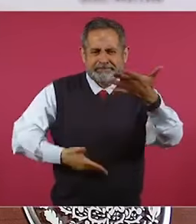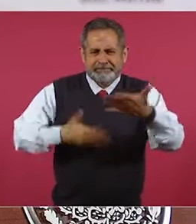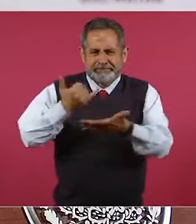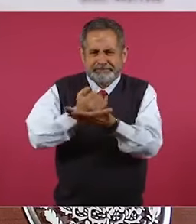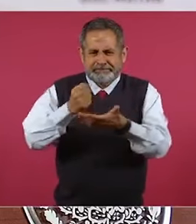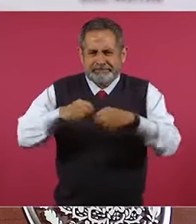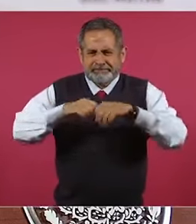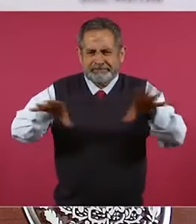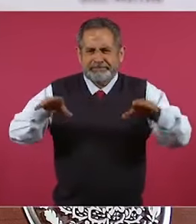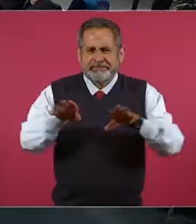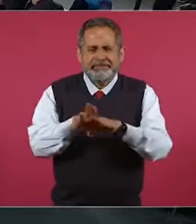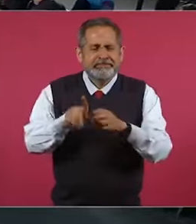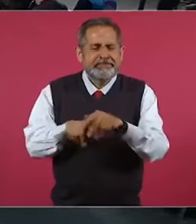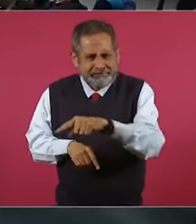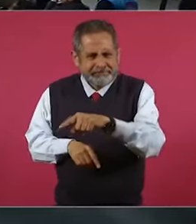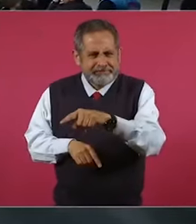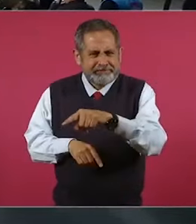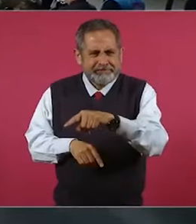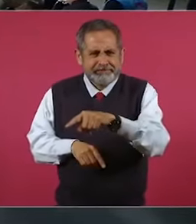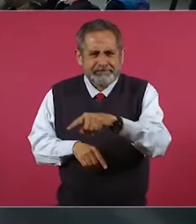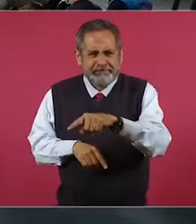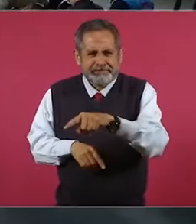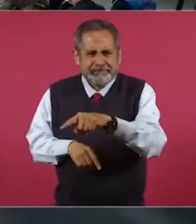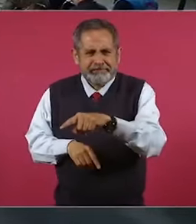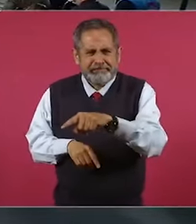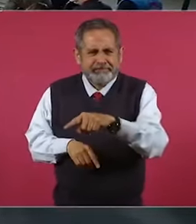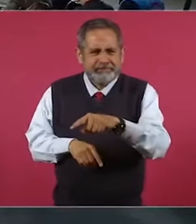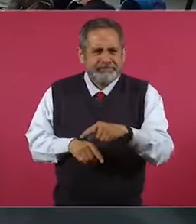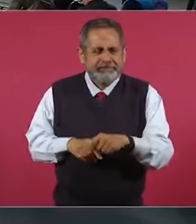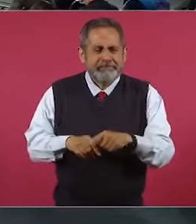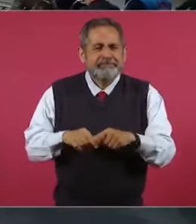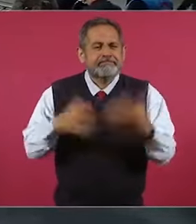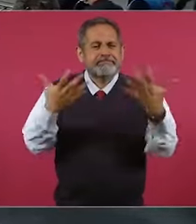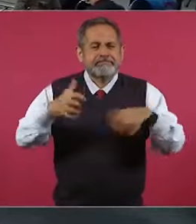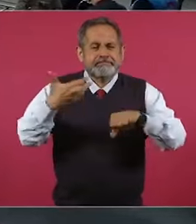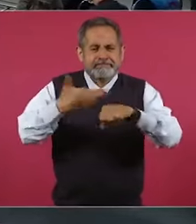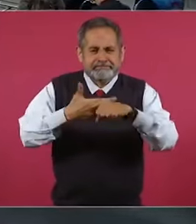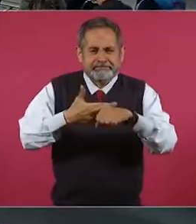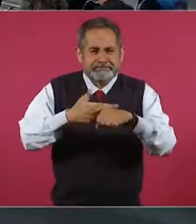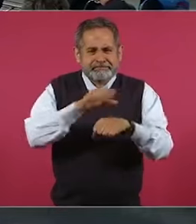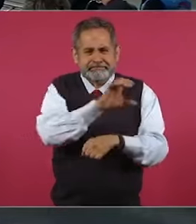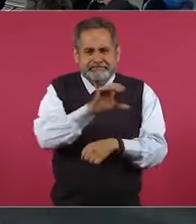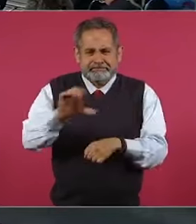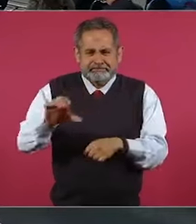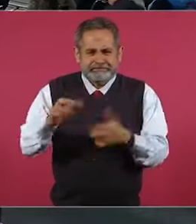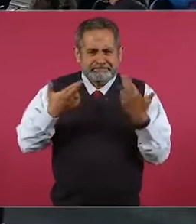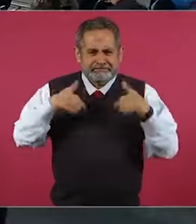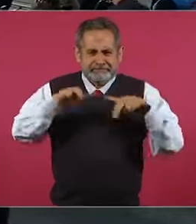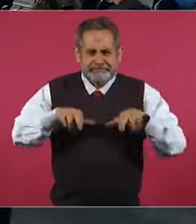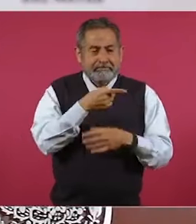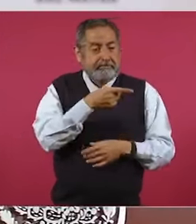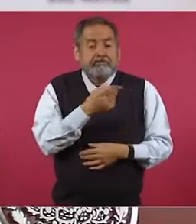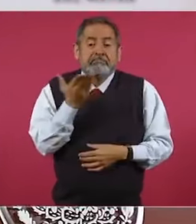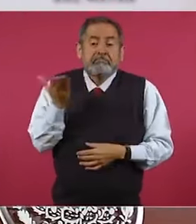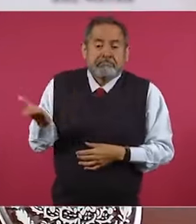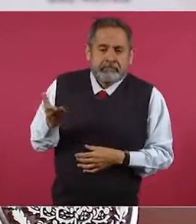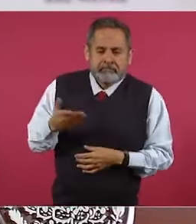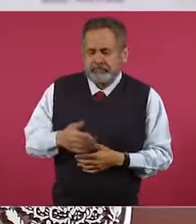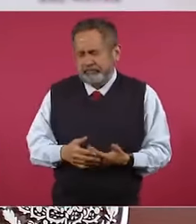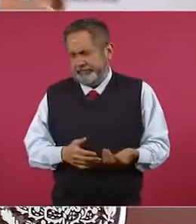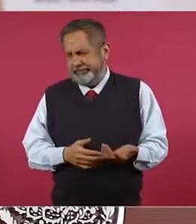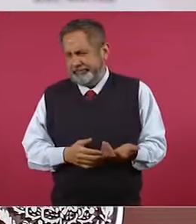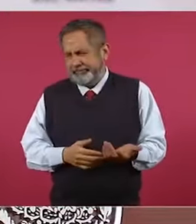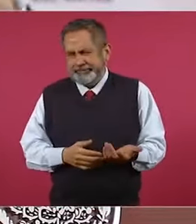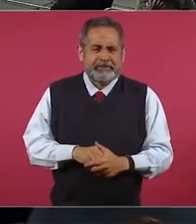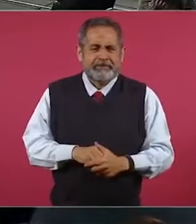del consejo coordinador empresarial, fíjense lo que piden y